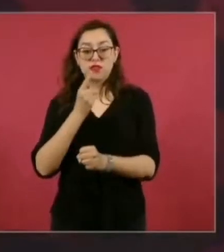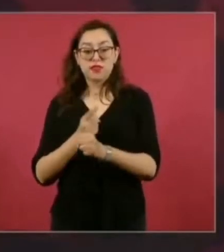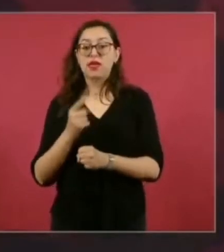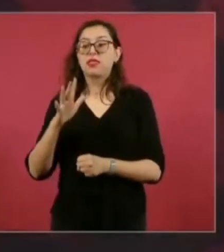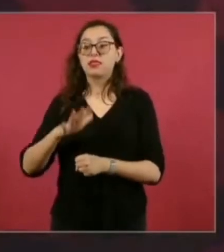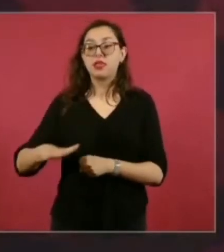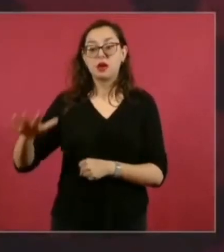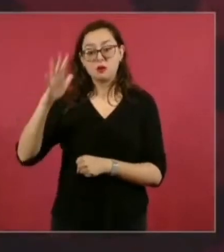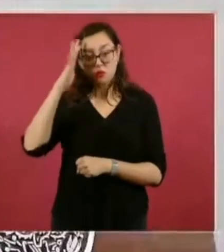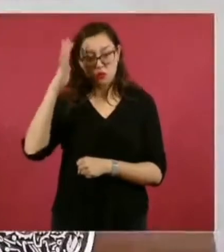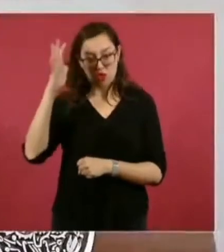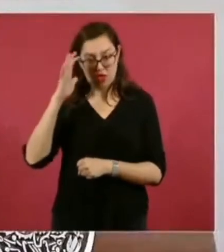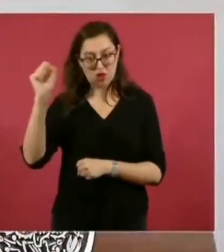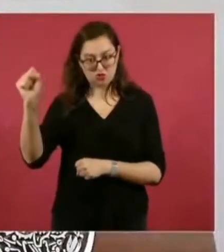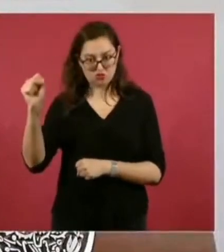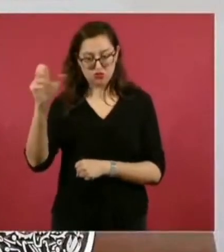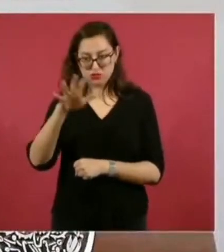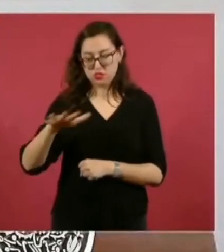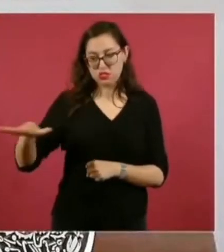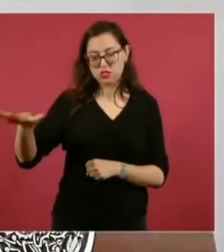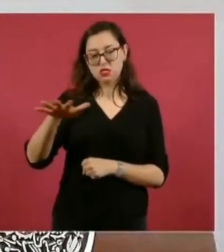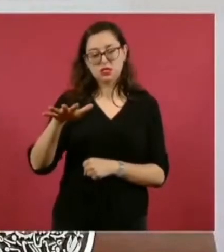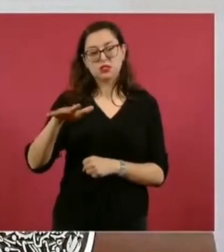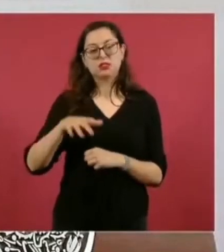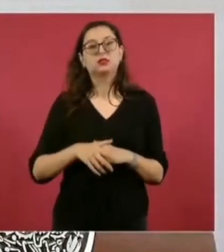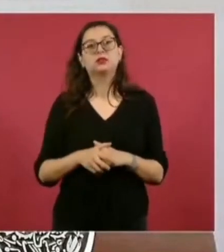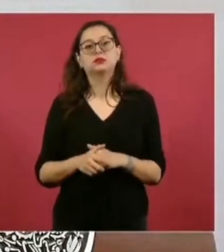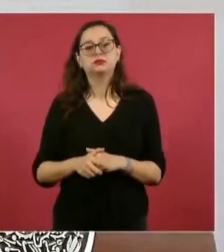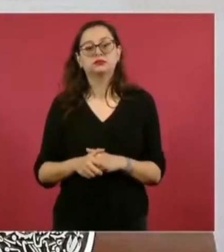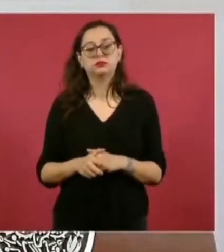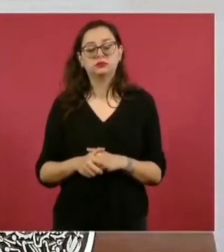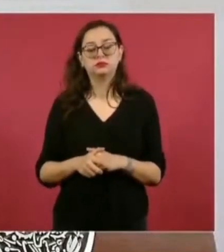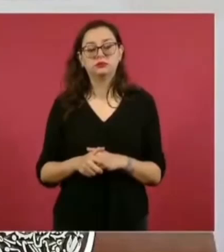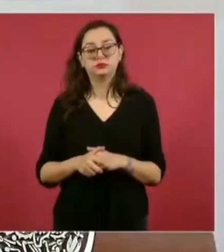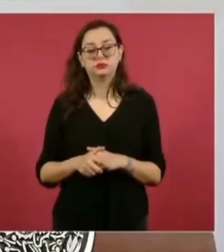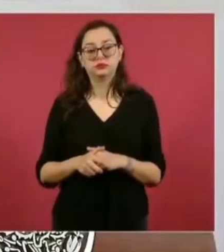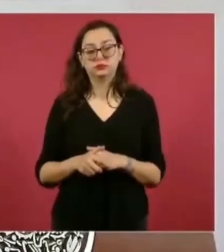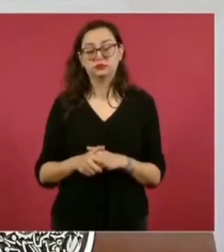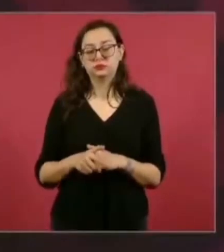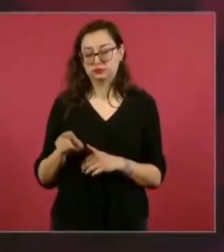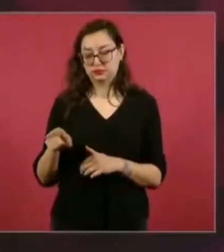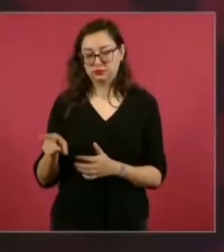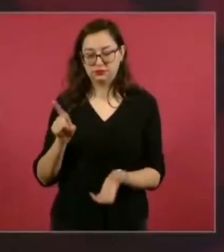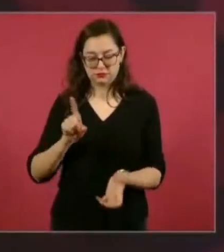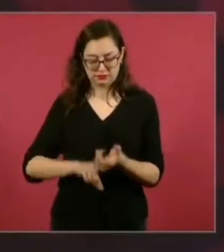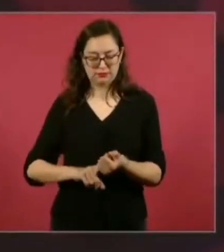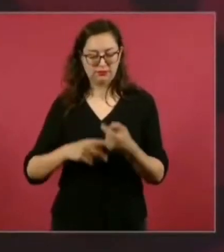encontró a unas personas